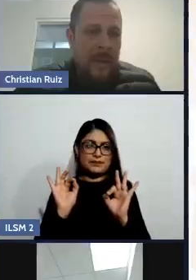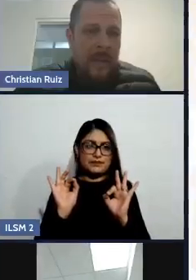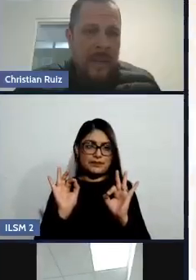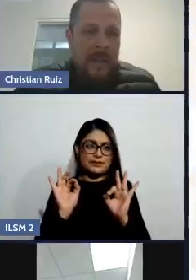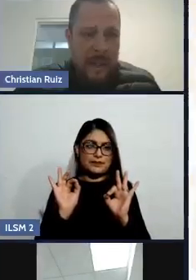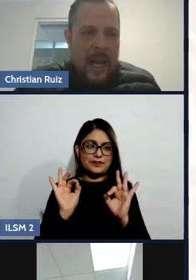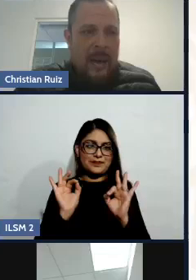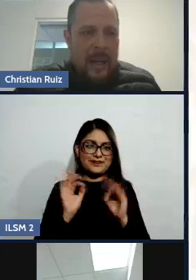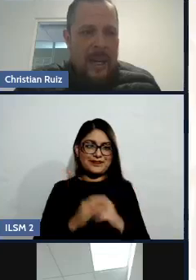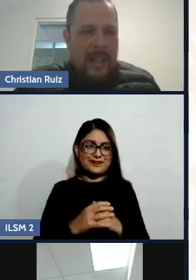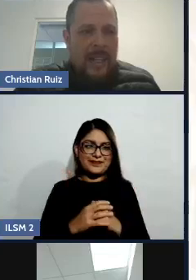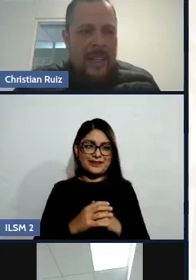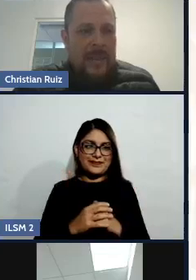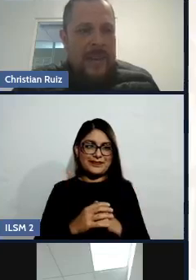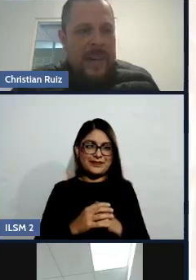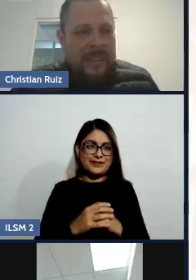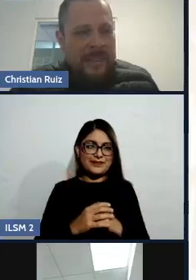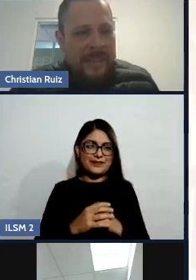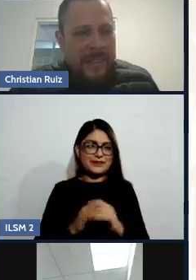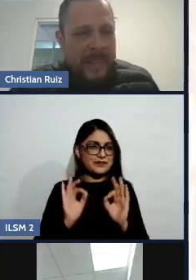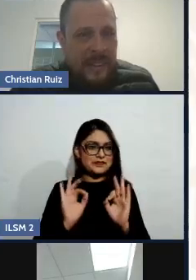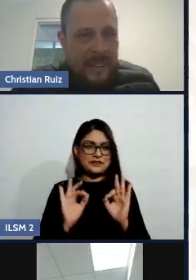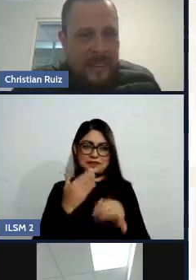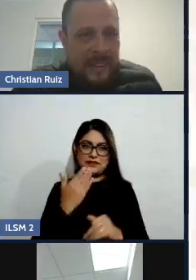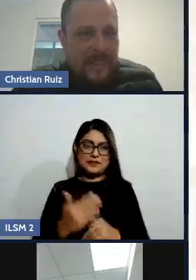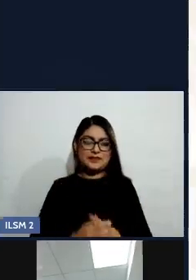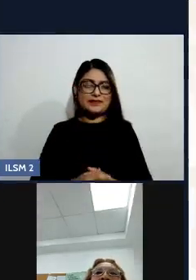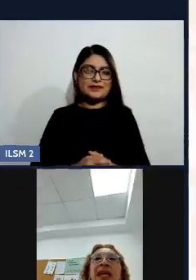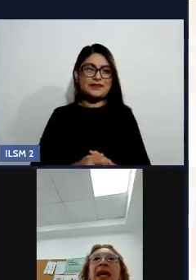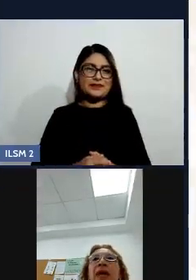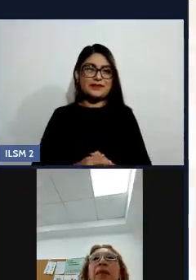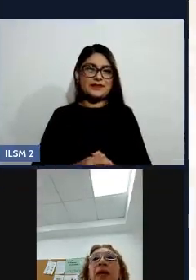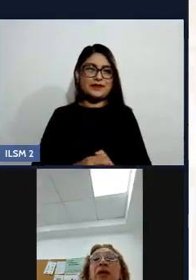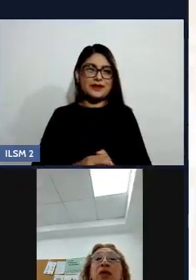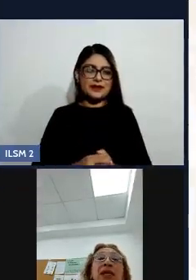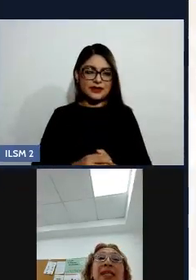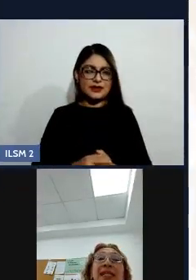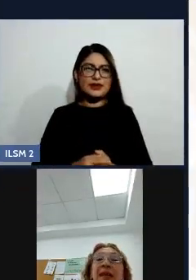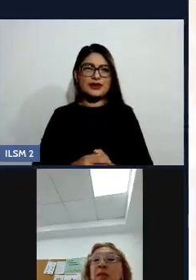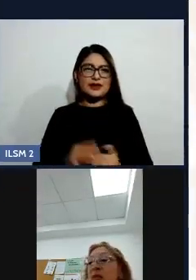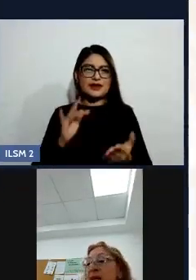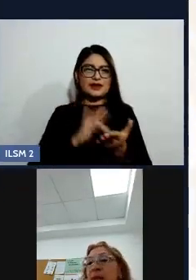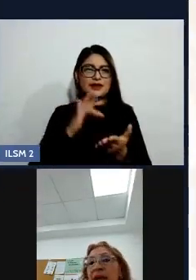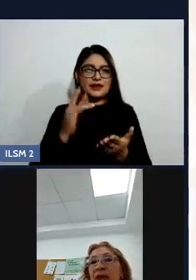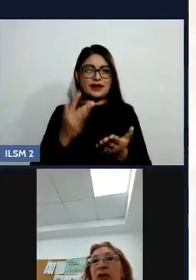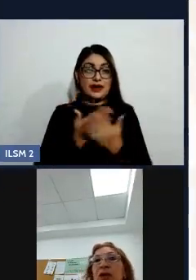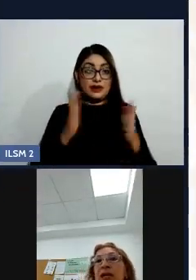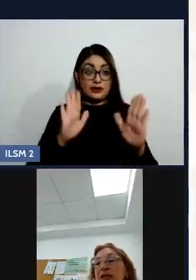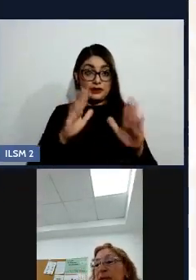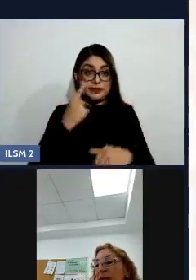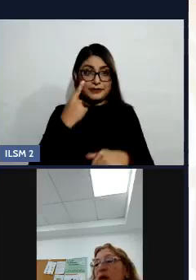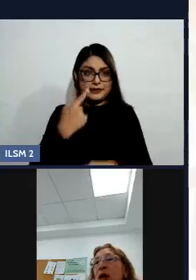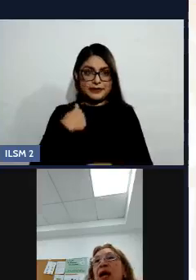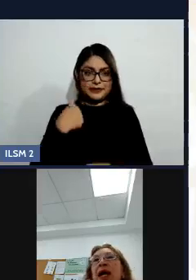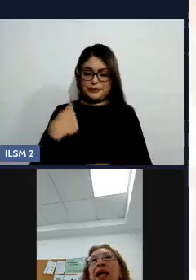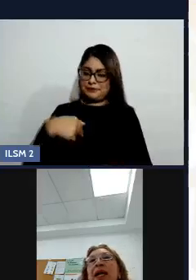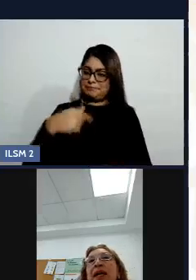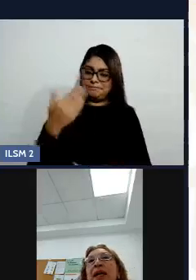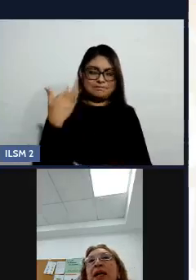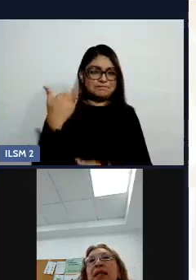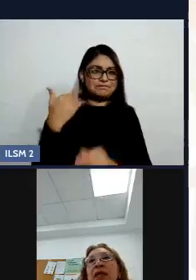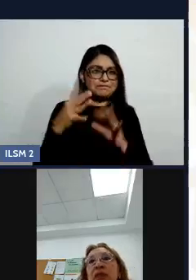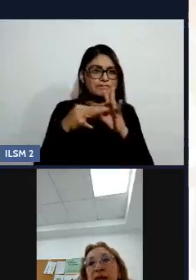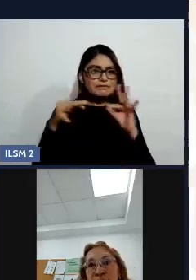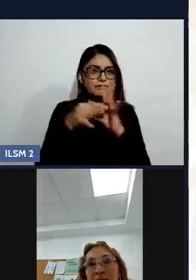Ok. Claro, adelante, doctora. Gracias. Bueno, entonces estábamos hablando respecto a